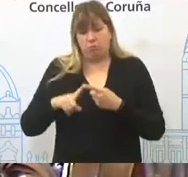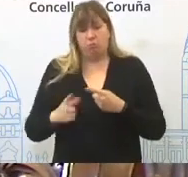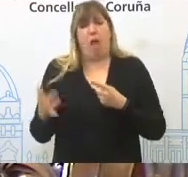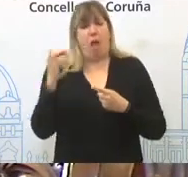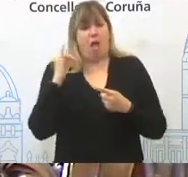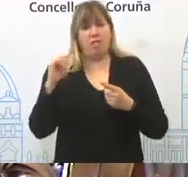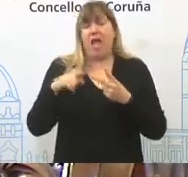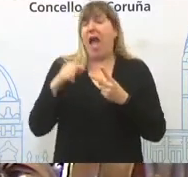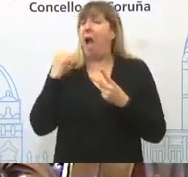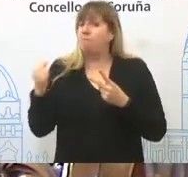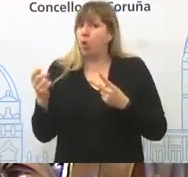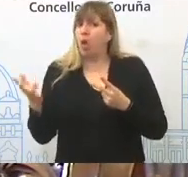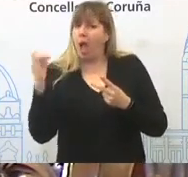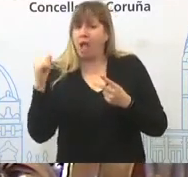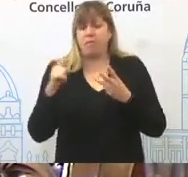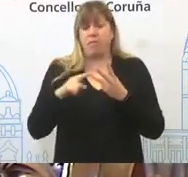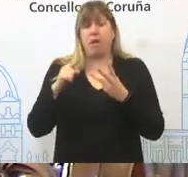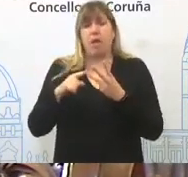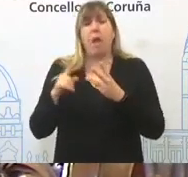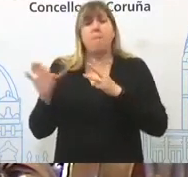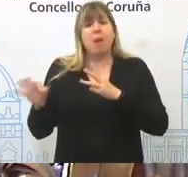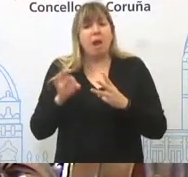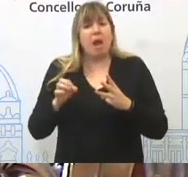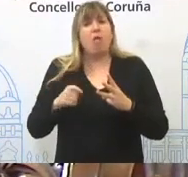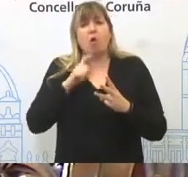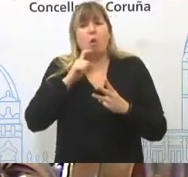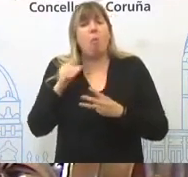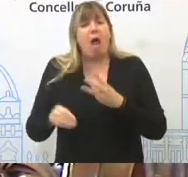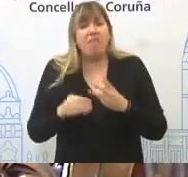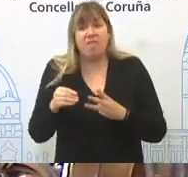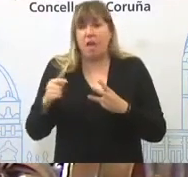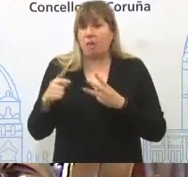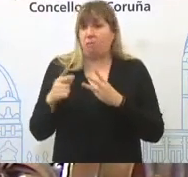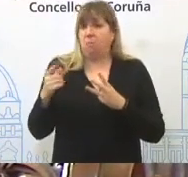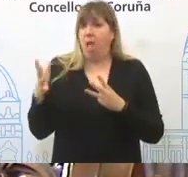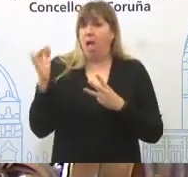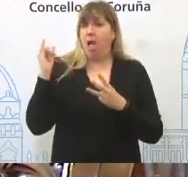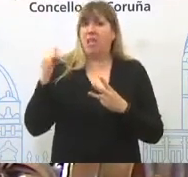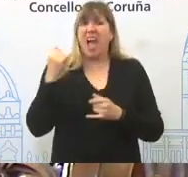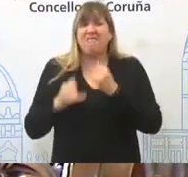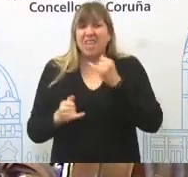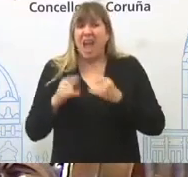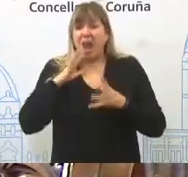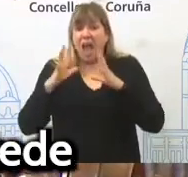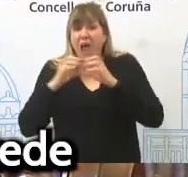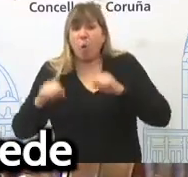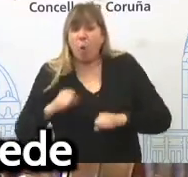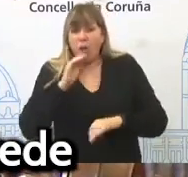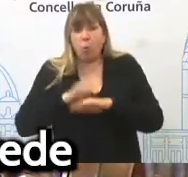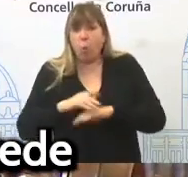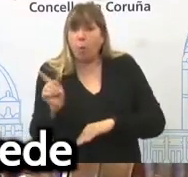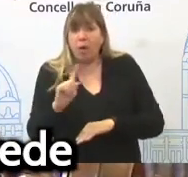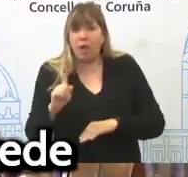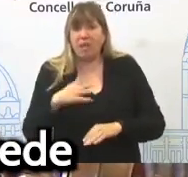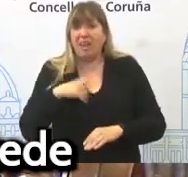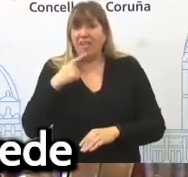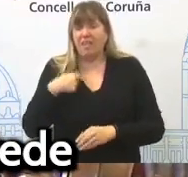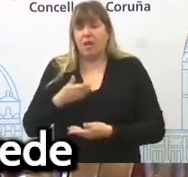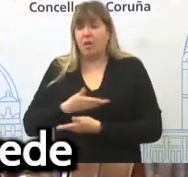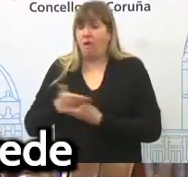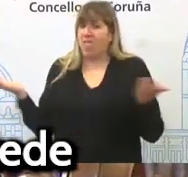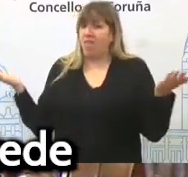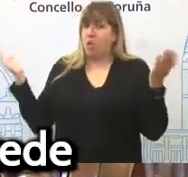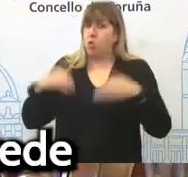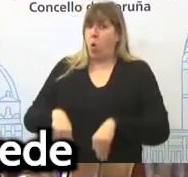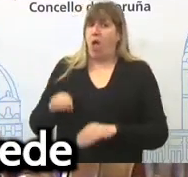folla de ruta, ter apoio político e ter un acordo e incumprilo é un problema de credibilidade. Con que credibilidade se